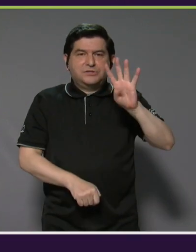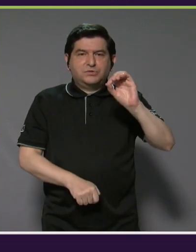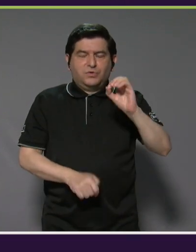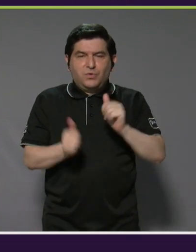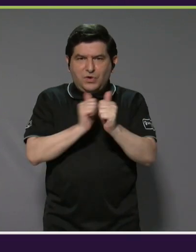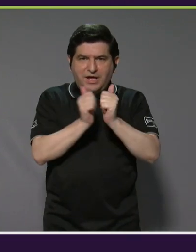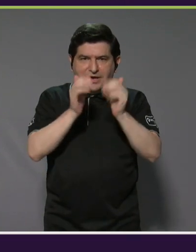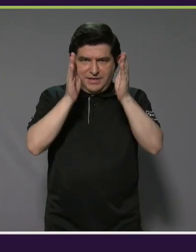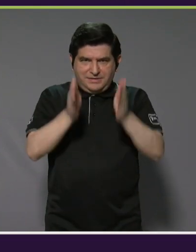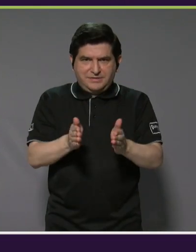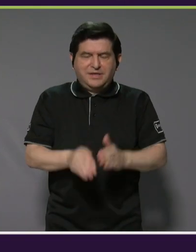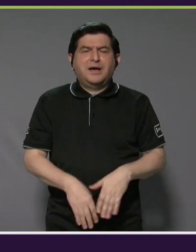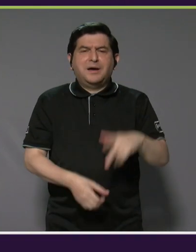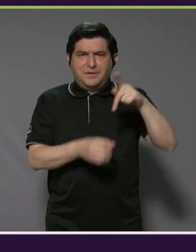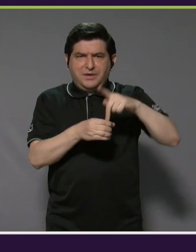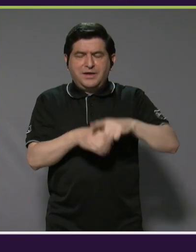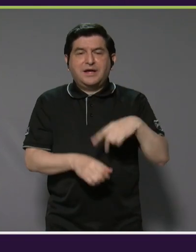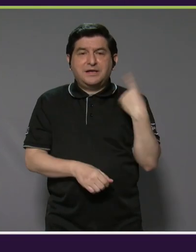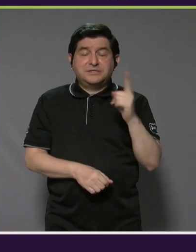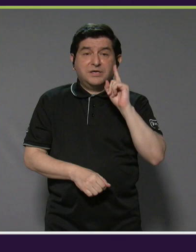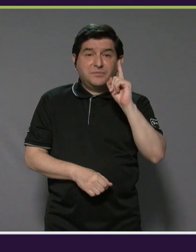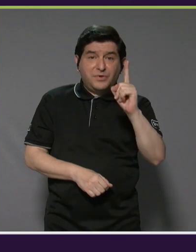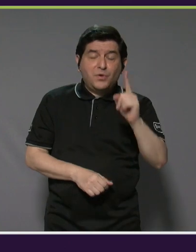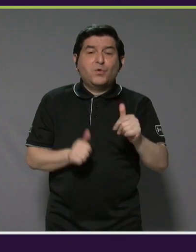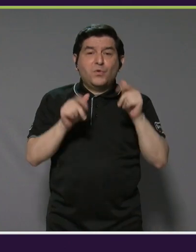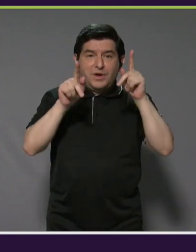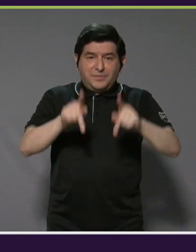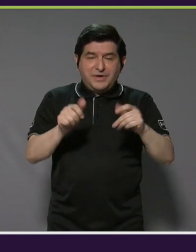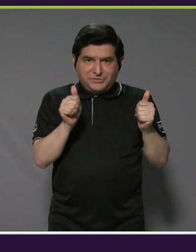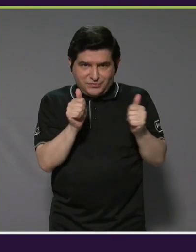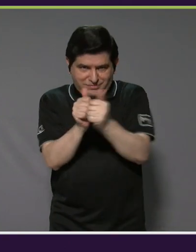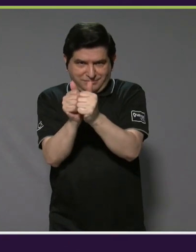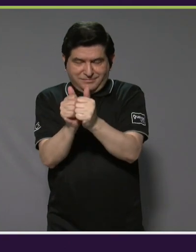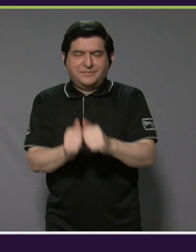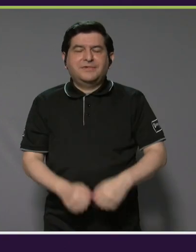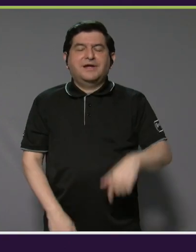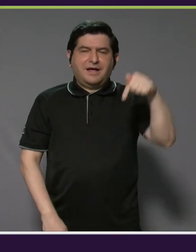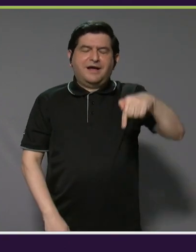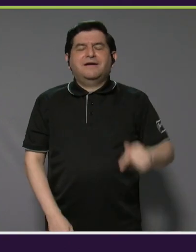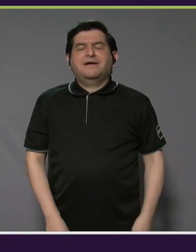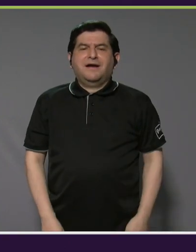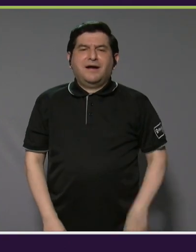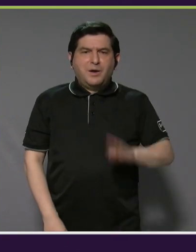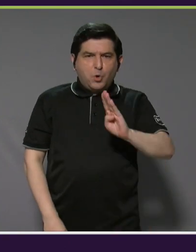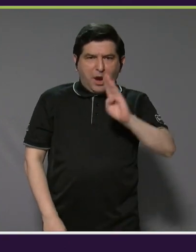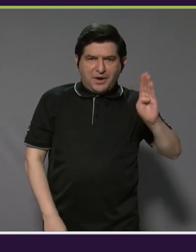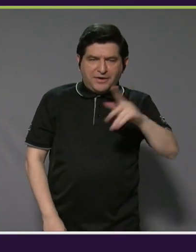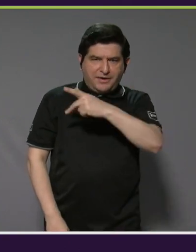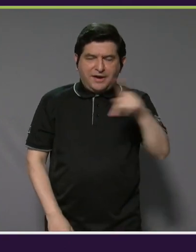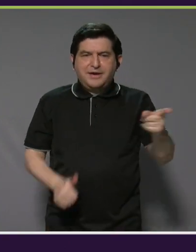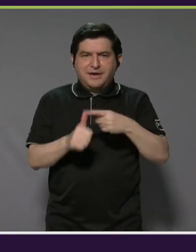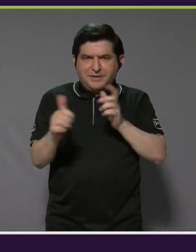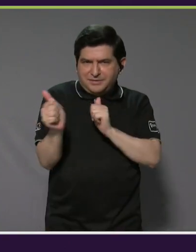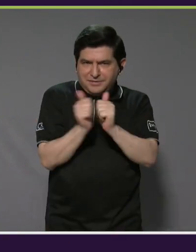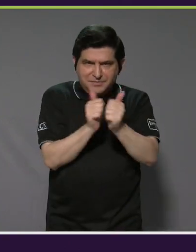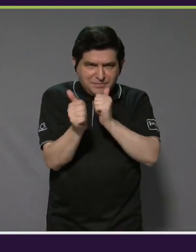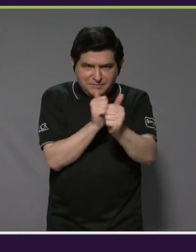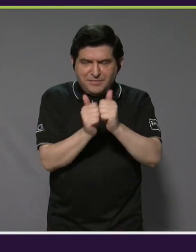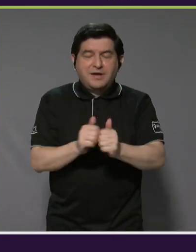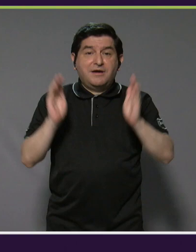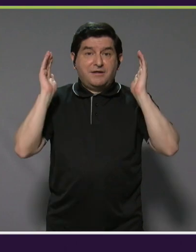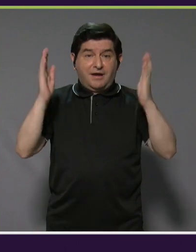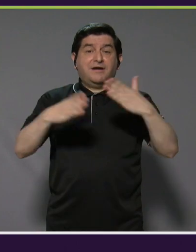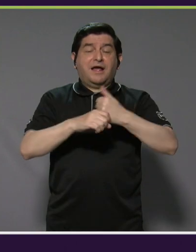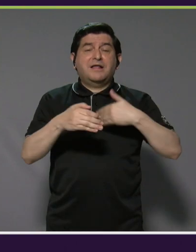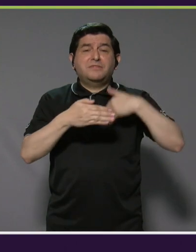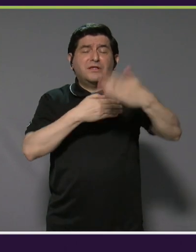participando y cada atleta siempre viene acompañado por lo menos de una persona, ¿verdad? Acá en Boca Barranca es el primer torneo así tan grande que